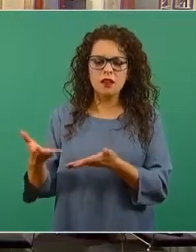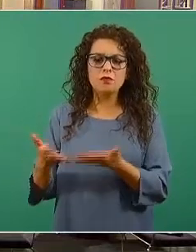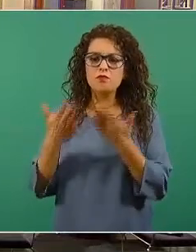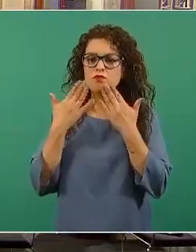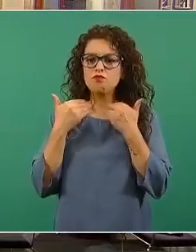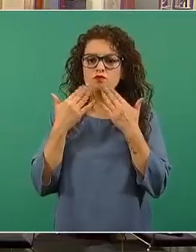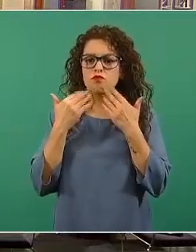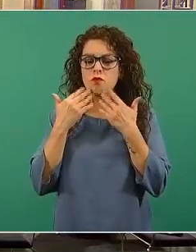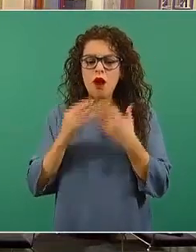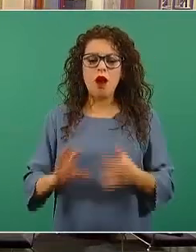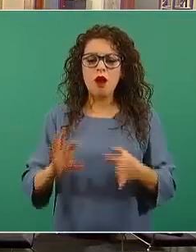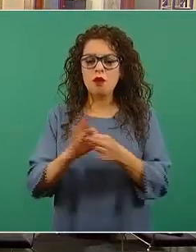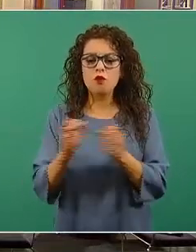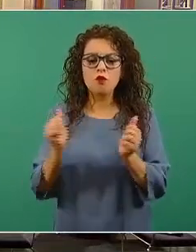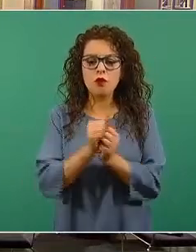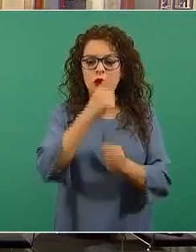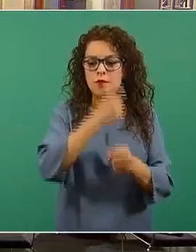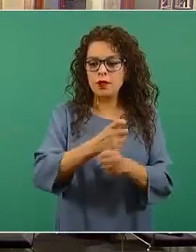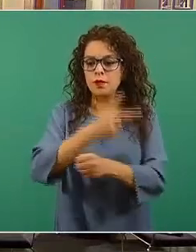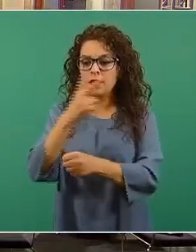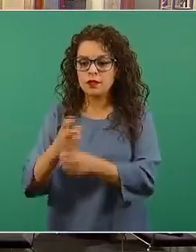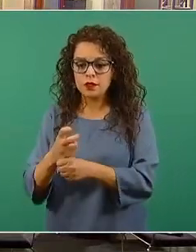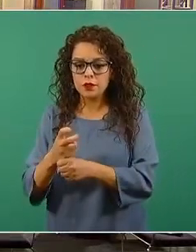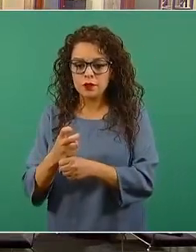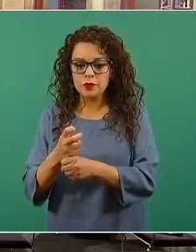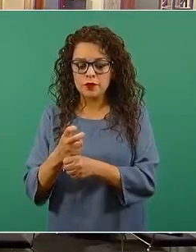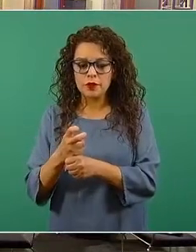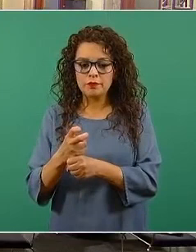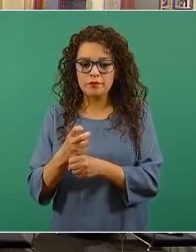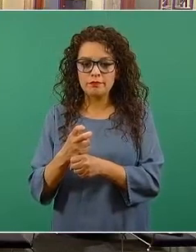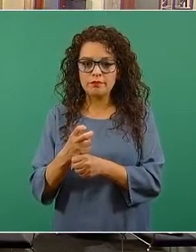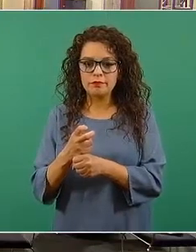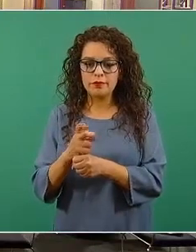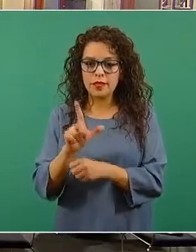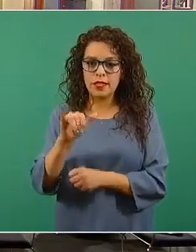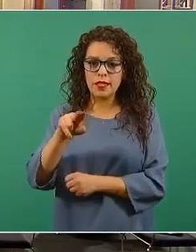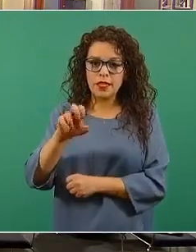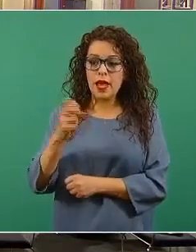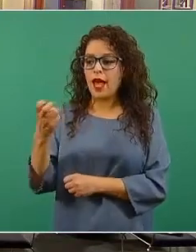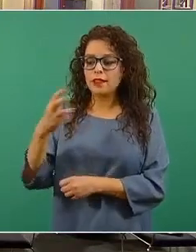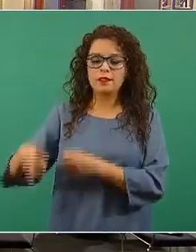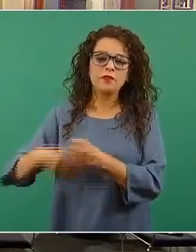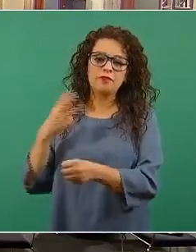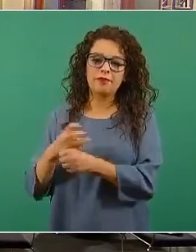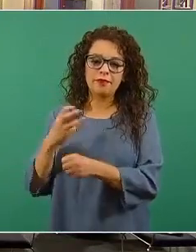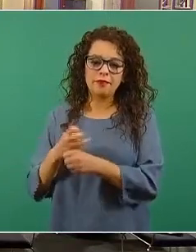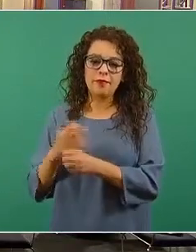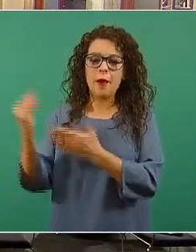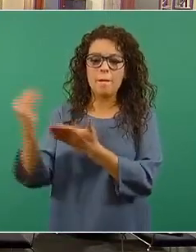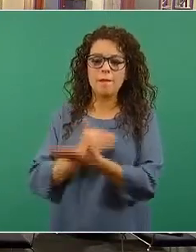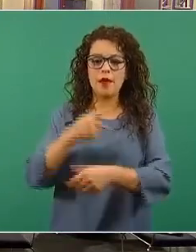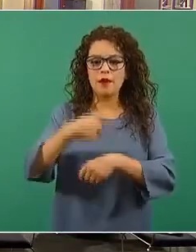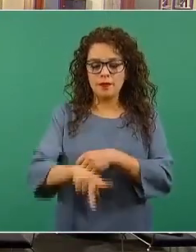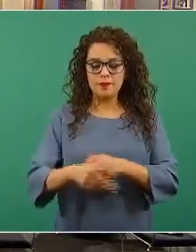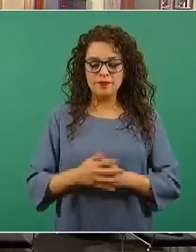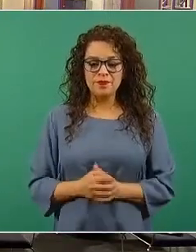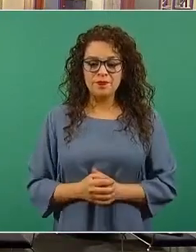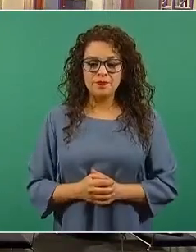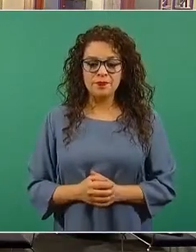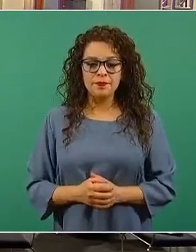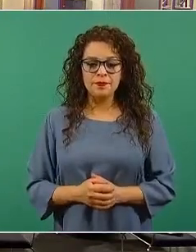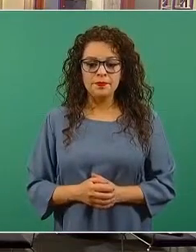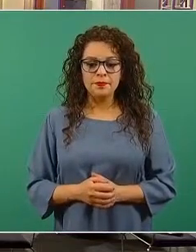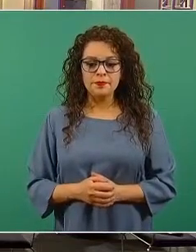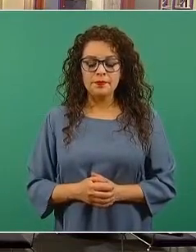de las definiciones previas de participar en primera o segunda línea de atención. Entonces,